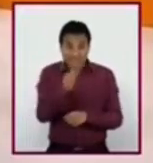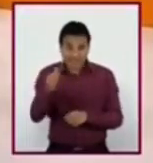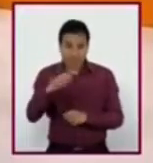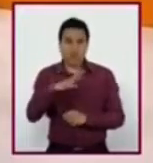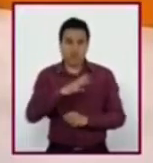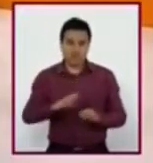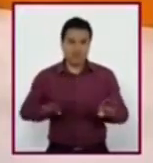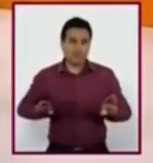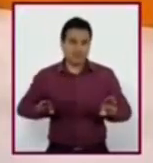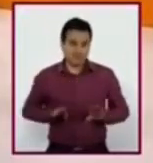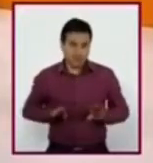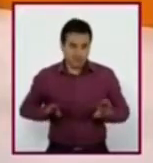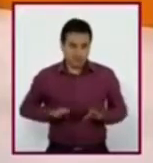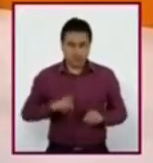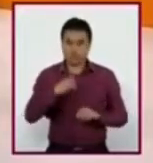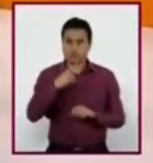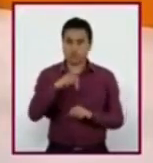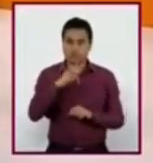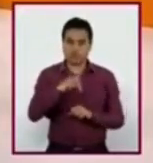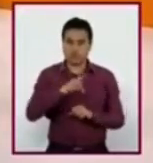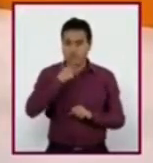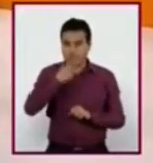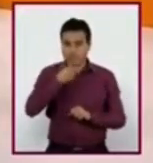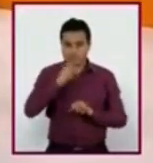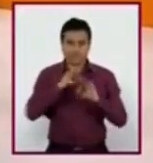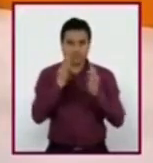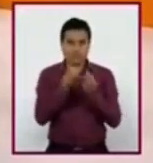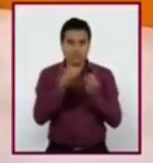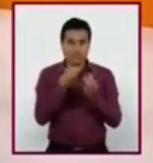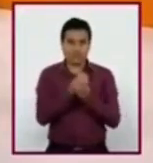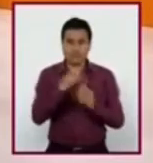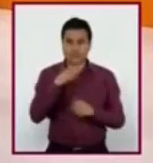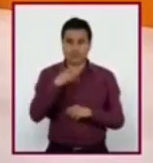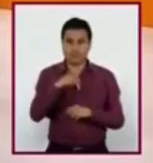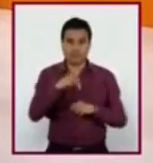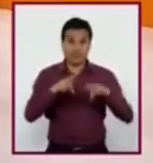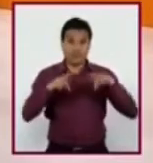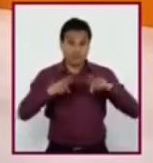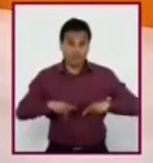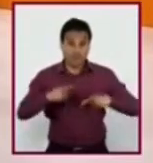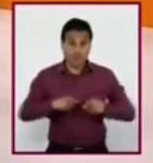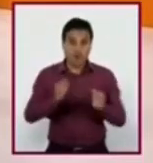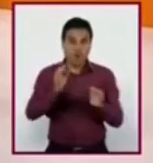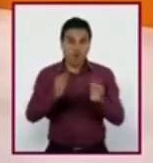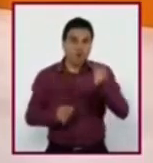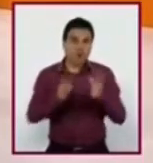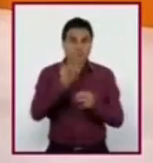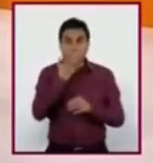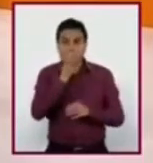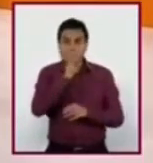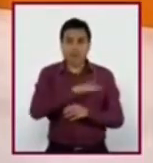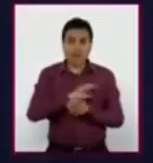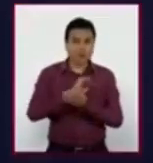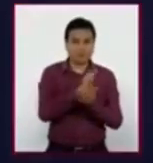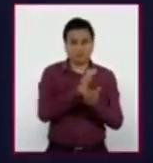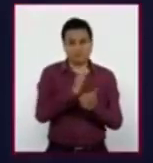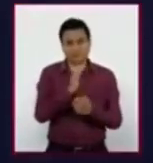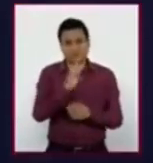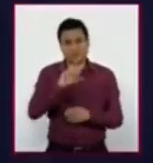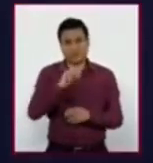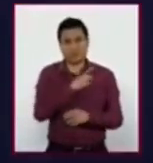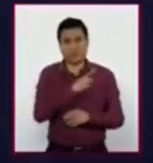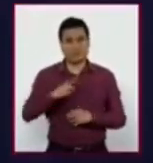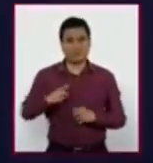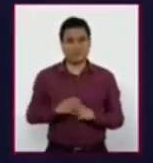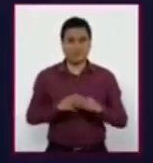características y formas de habla propias, por las cuales nadie debe ser juzgado y mucho menos discriminado. Esa